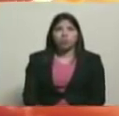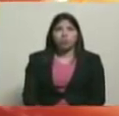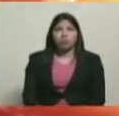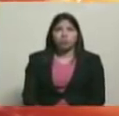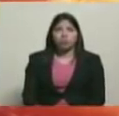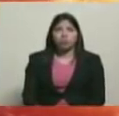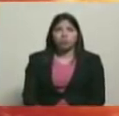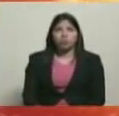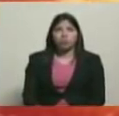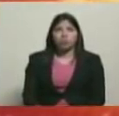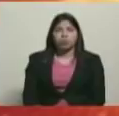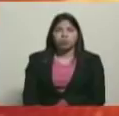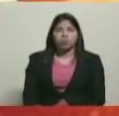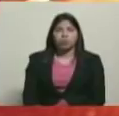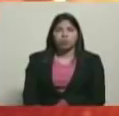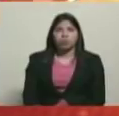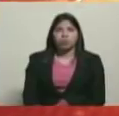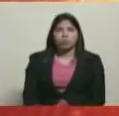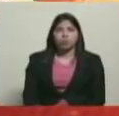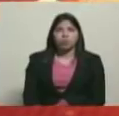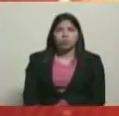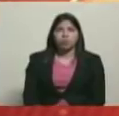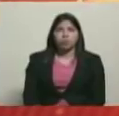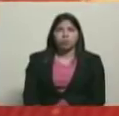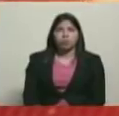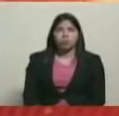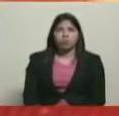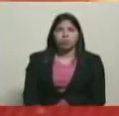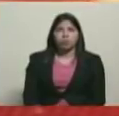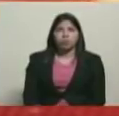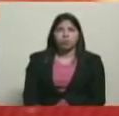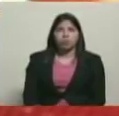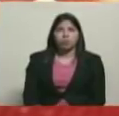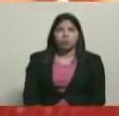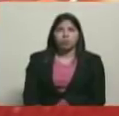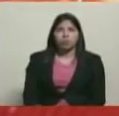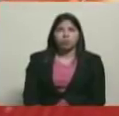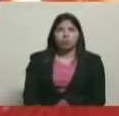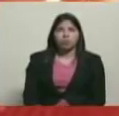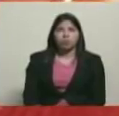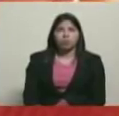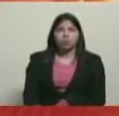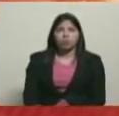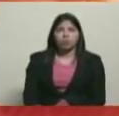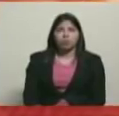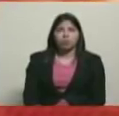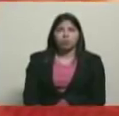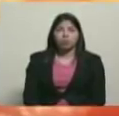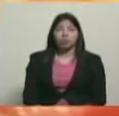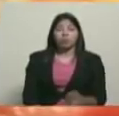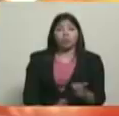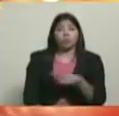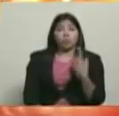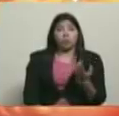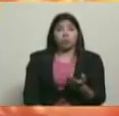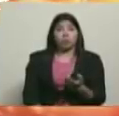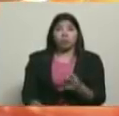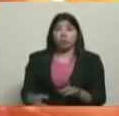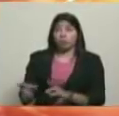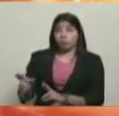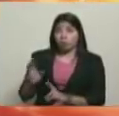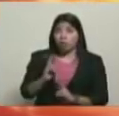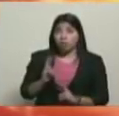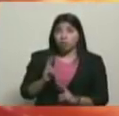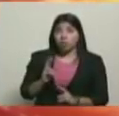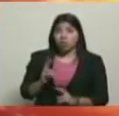progresivo de la Fuerza. Se les ha avisado lo que vamos a hacer. Ellos verán qué hacen. La respuesta que hemos tenido es la deserción de